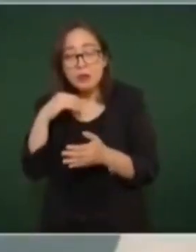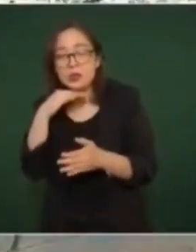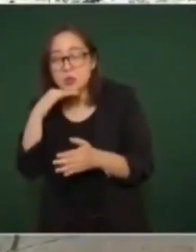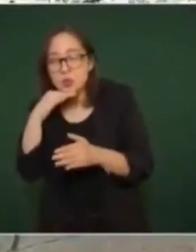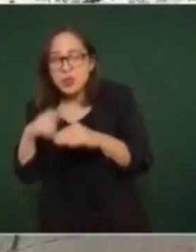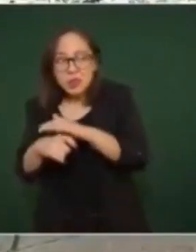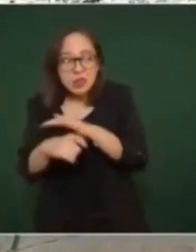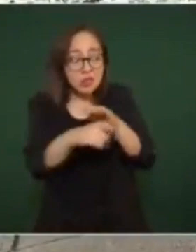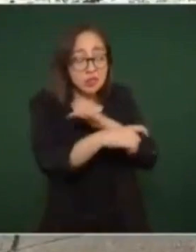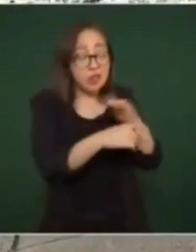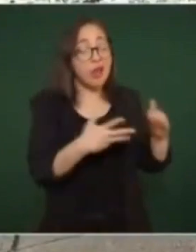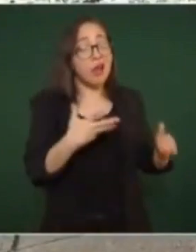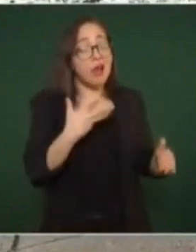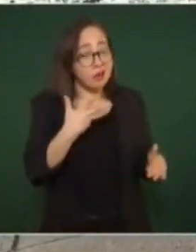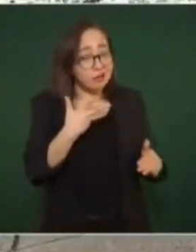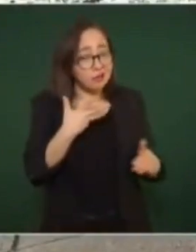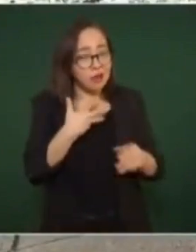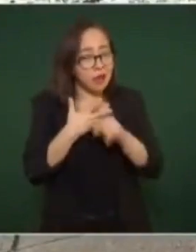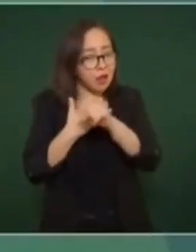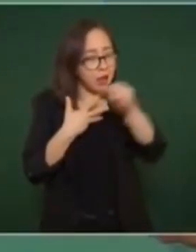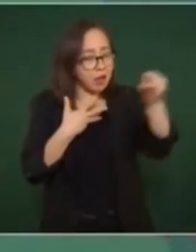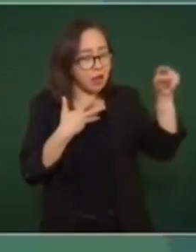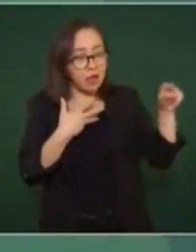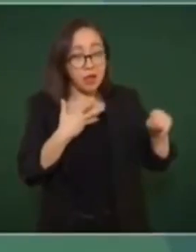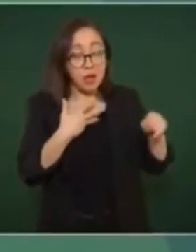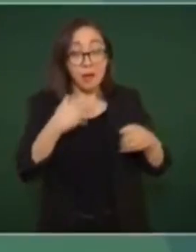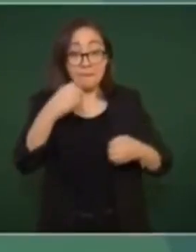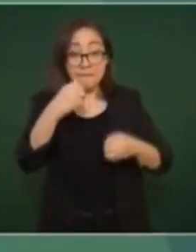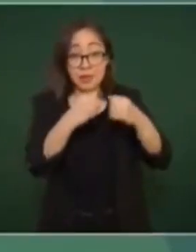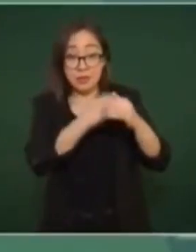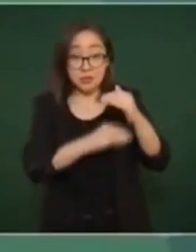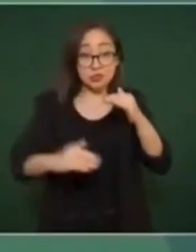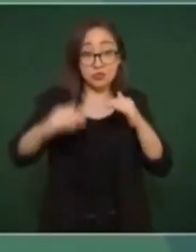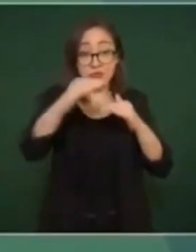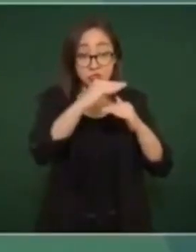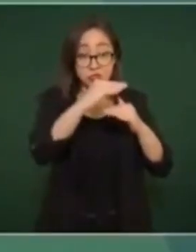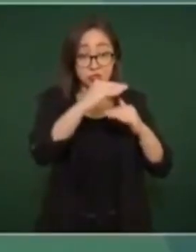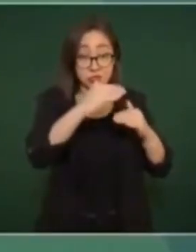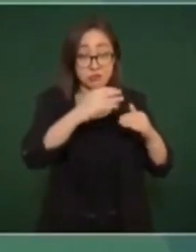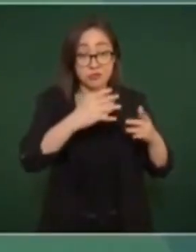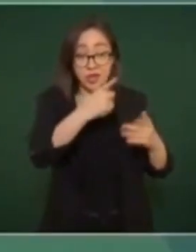son los que dan el mal ejemplo. ejemplo,